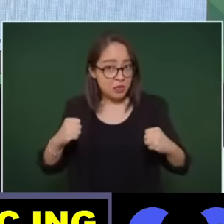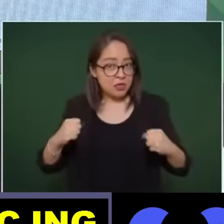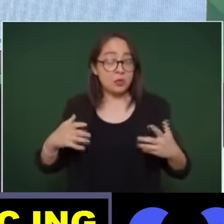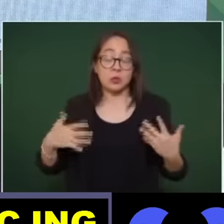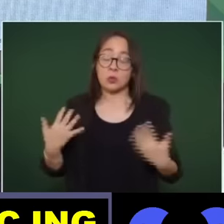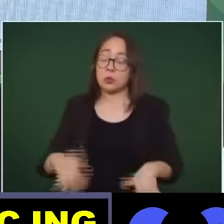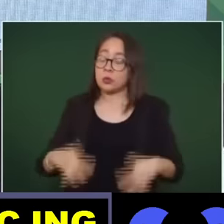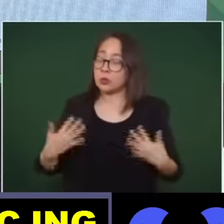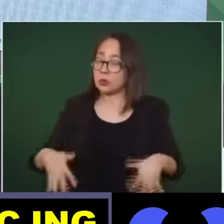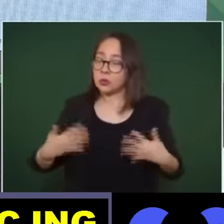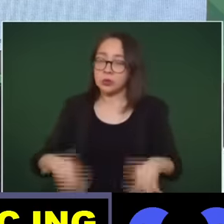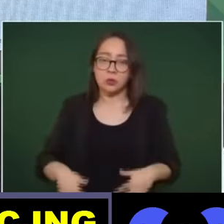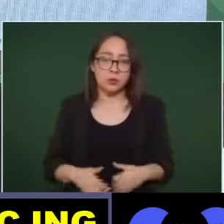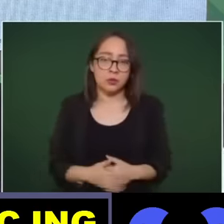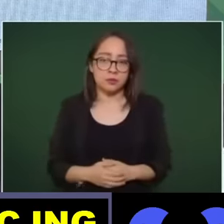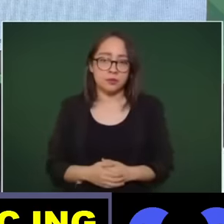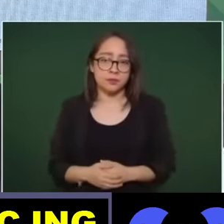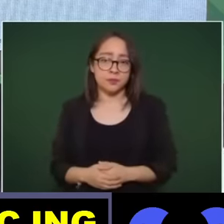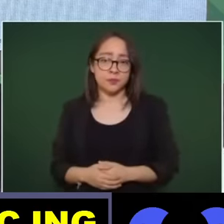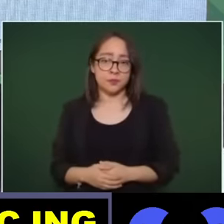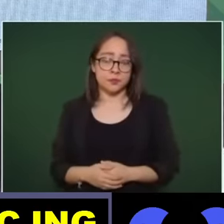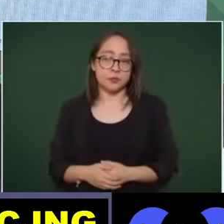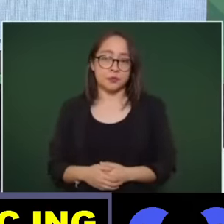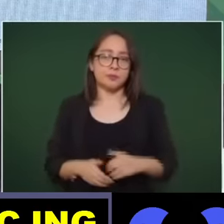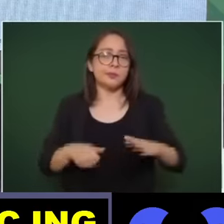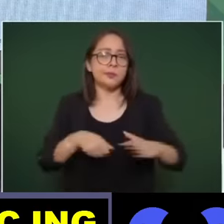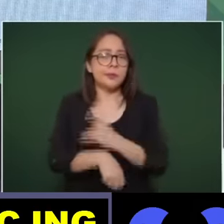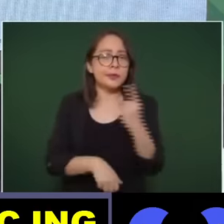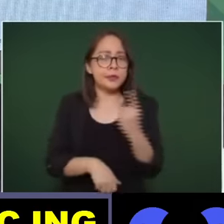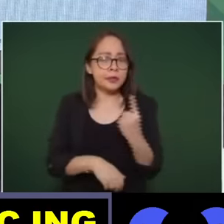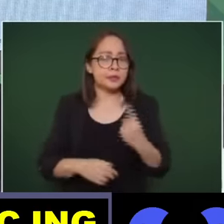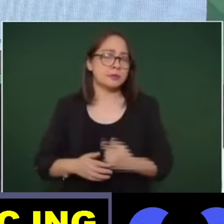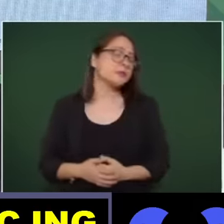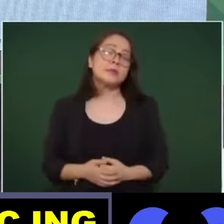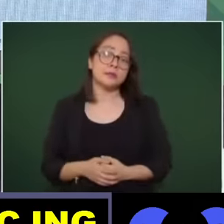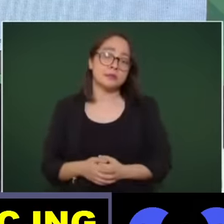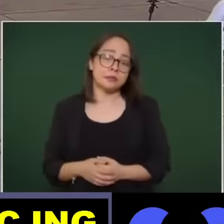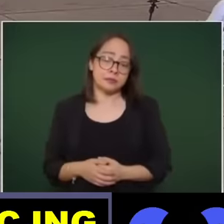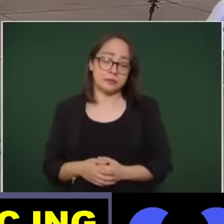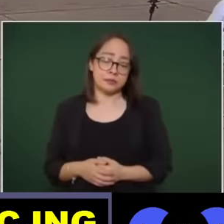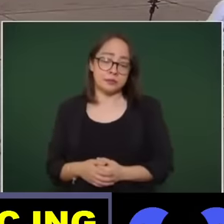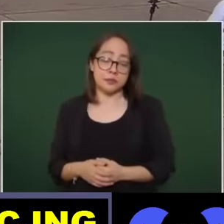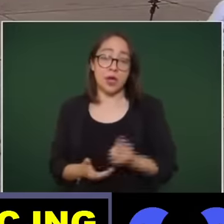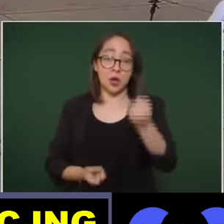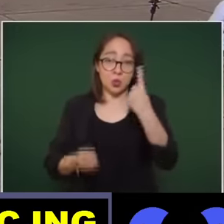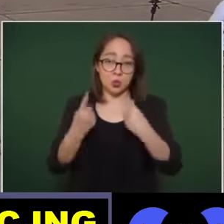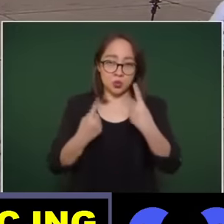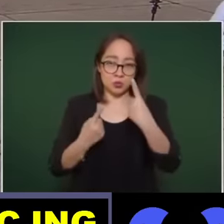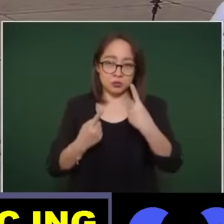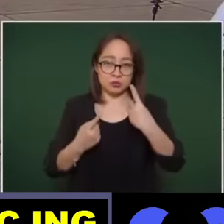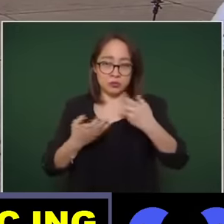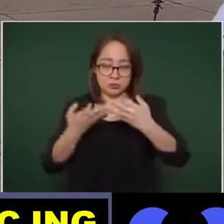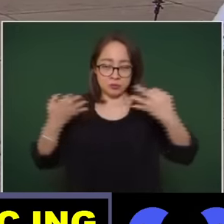nos estaban rompiendo algunos ductos